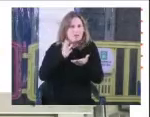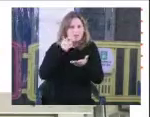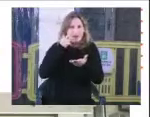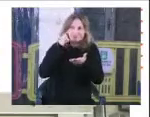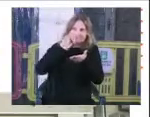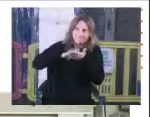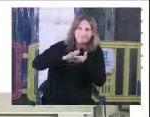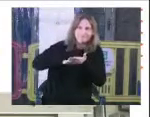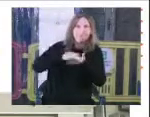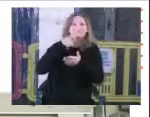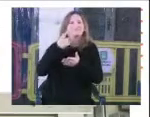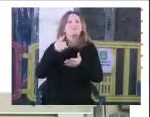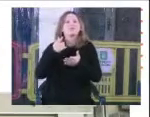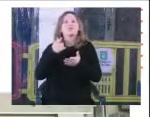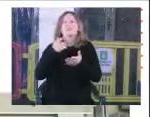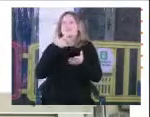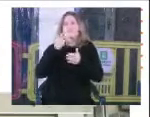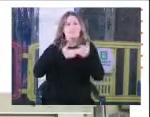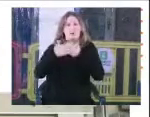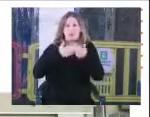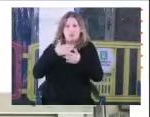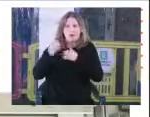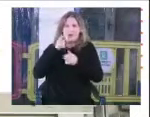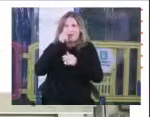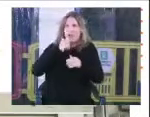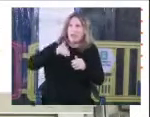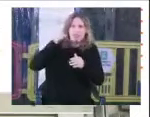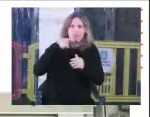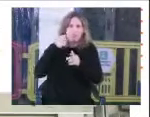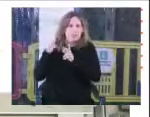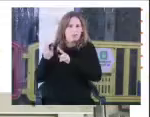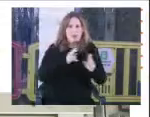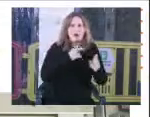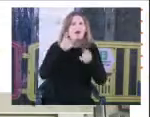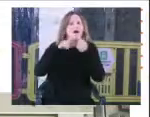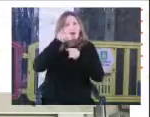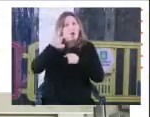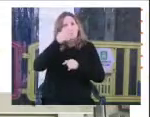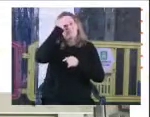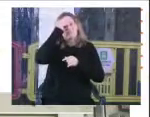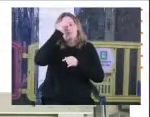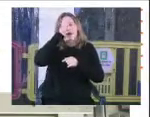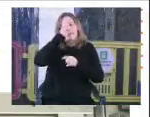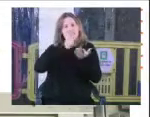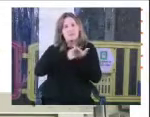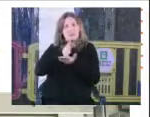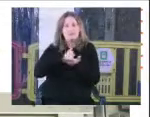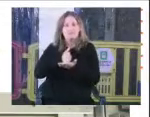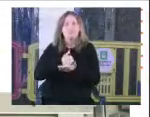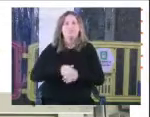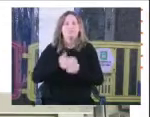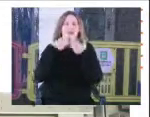ejercicio de la memoria es un ejercicio de todos los tiempos y eso es algo que tenemos que también tener como muy aprendido todo el tiempo, valga la